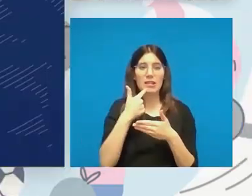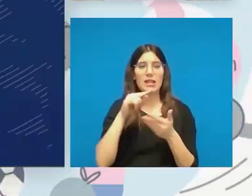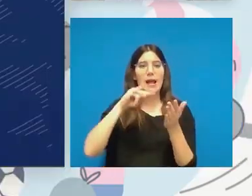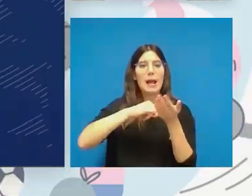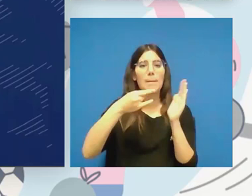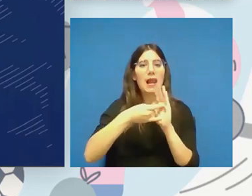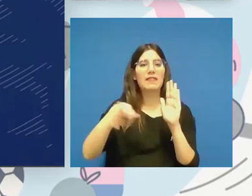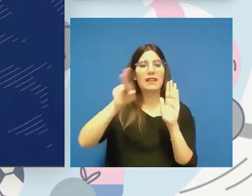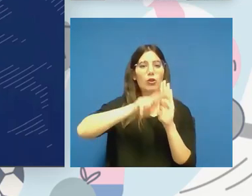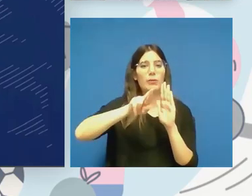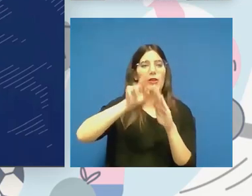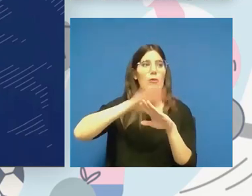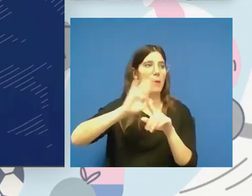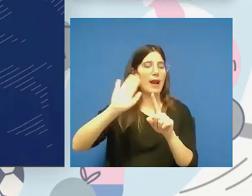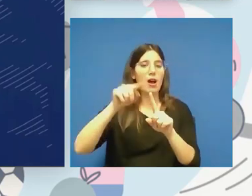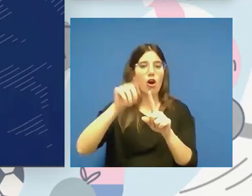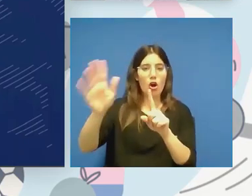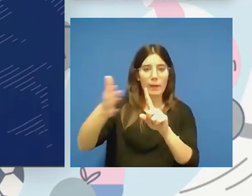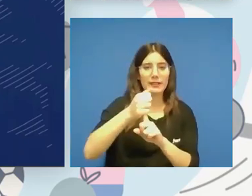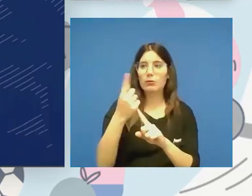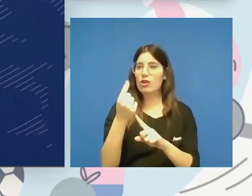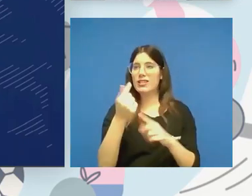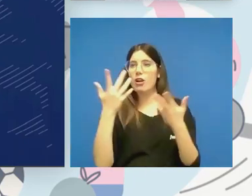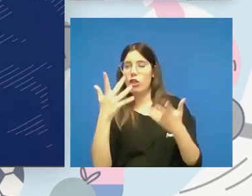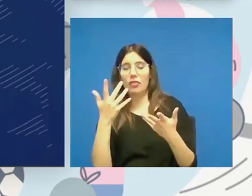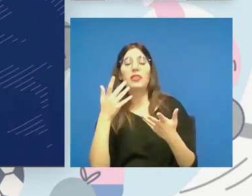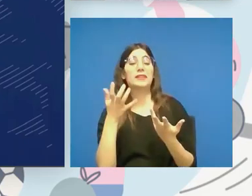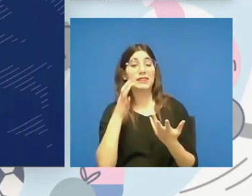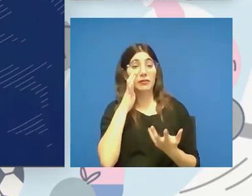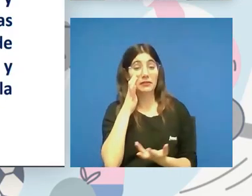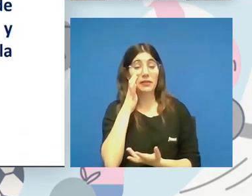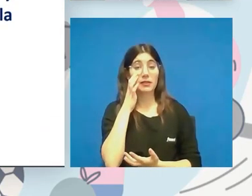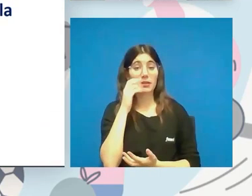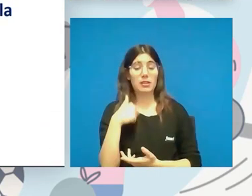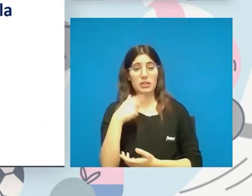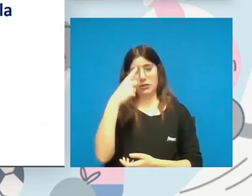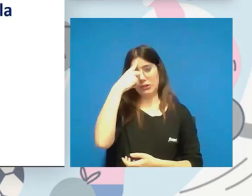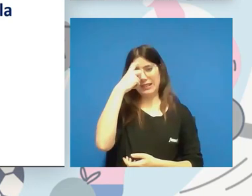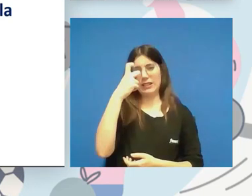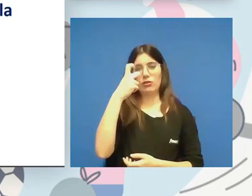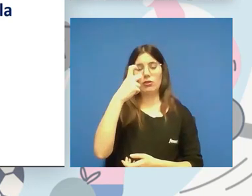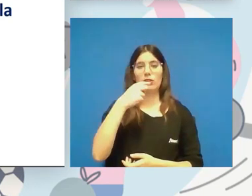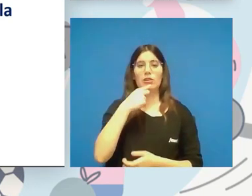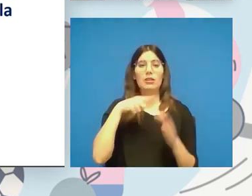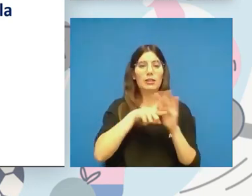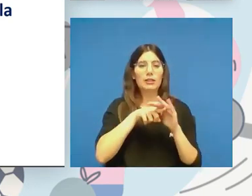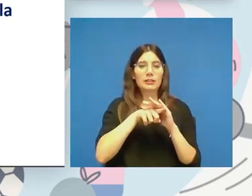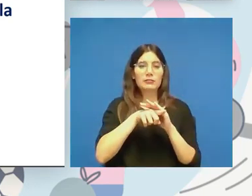conseguir los objetivos, dónde va a ir ese dinero, pues verdaderamente yo creo que como gestores del